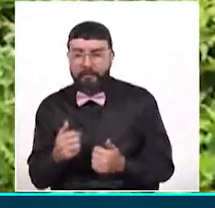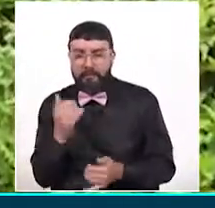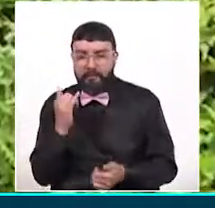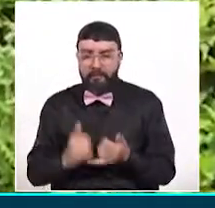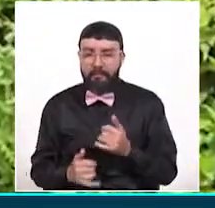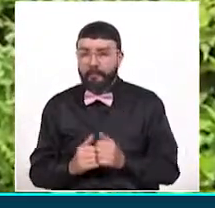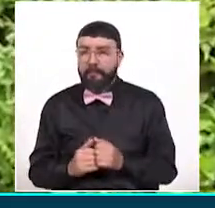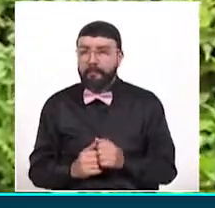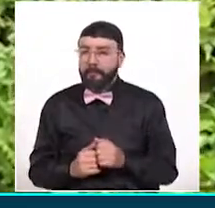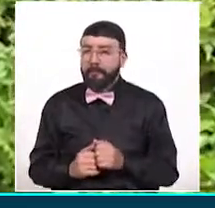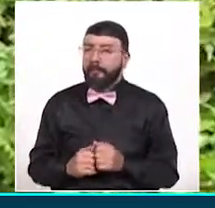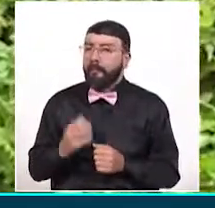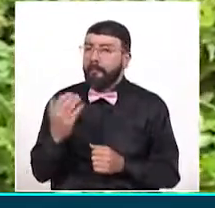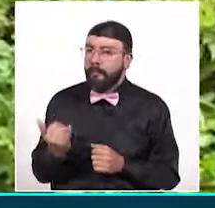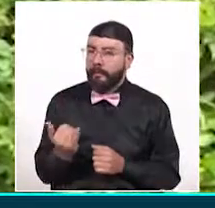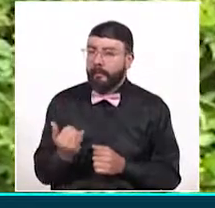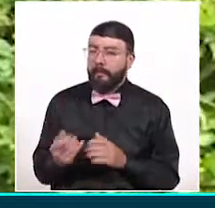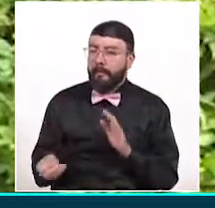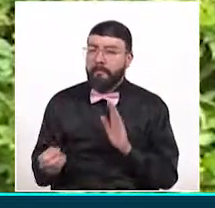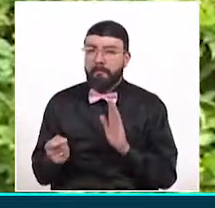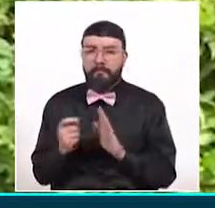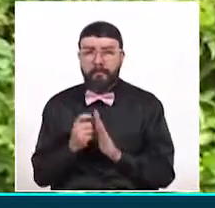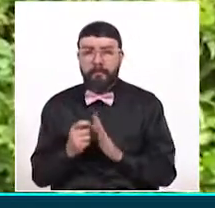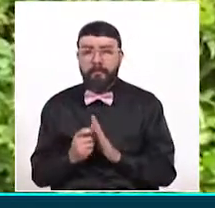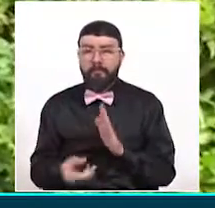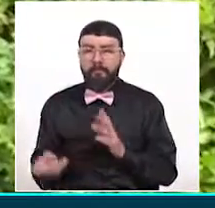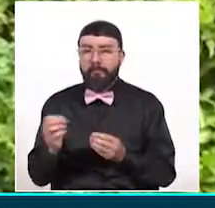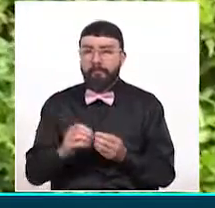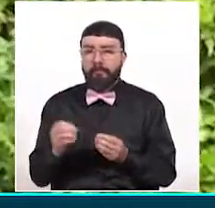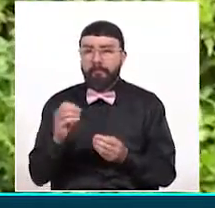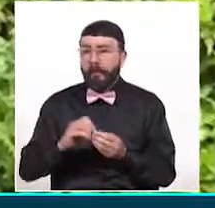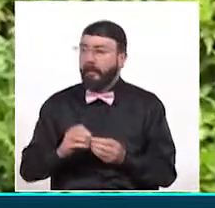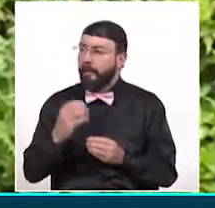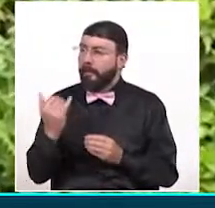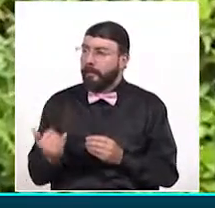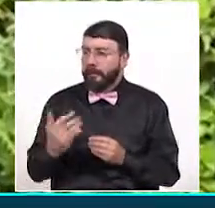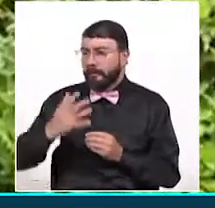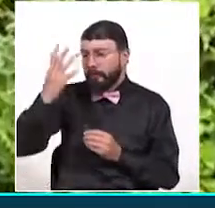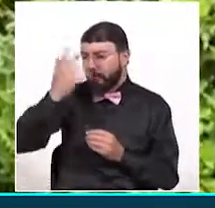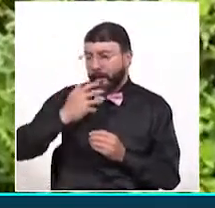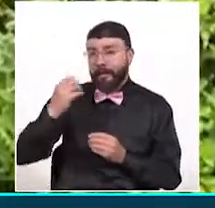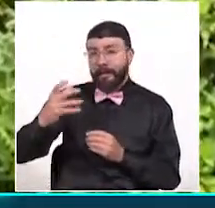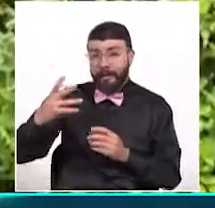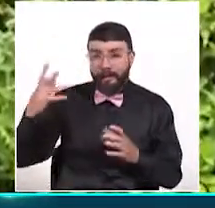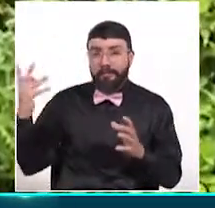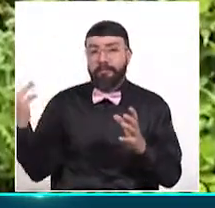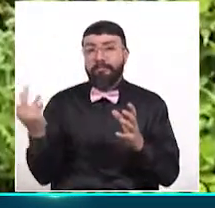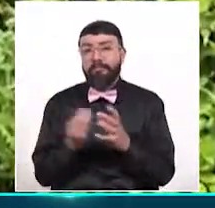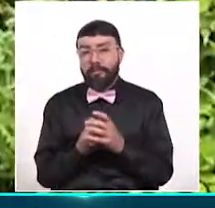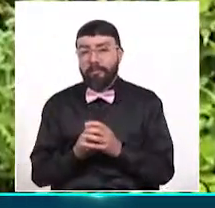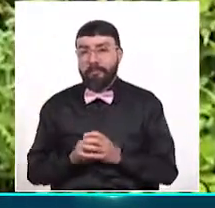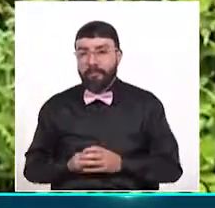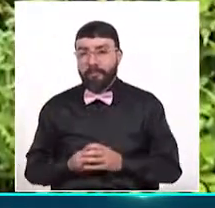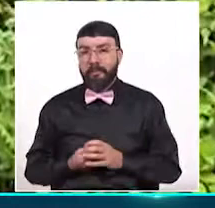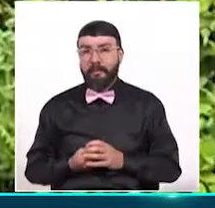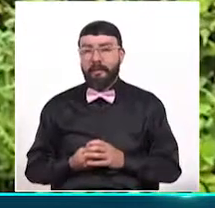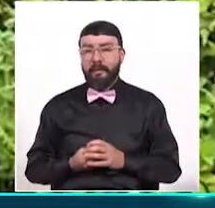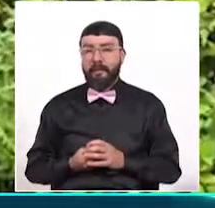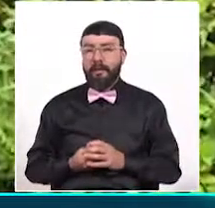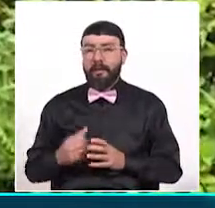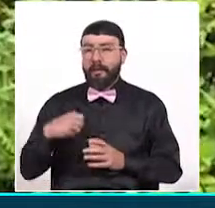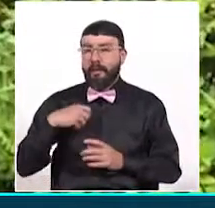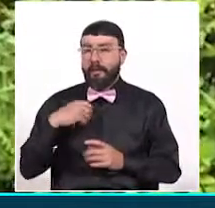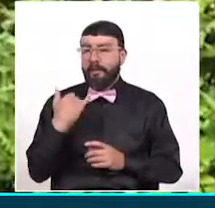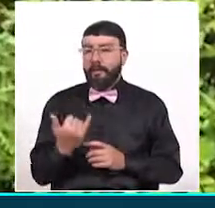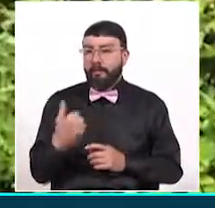cuenta y hacer un supertiempo, perfecto. Entonces es un formato muy bonito, un formato incluyente. Un formato que siento que tiene mucho